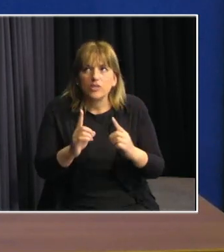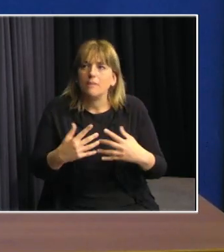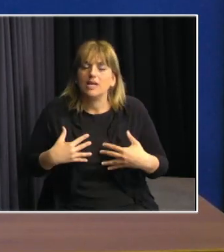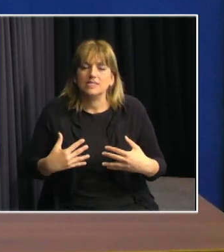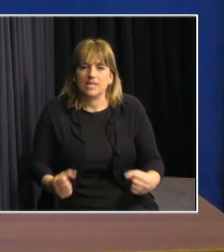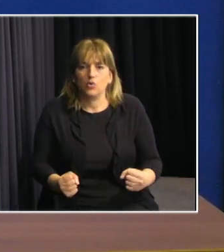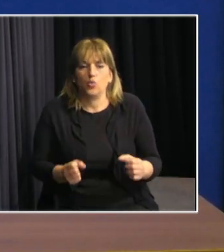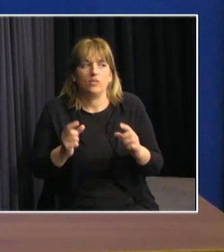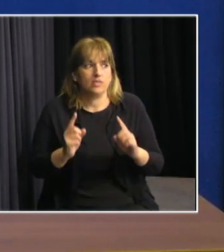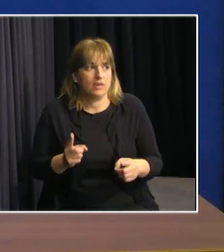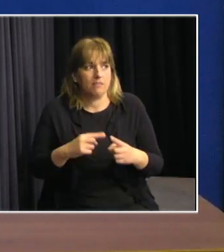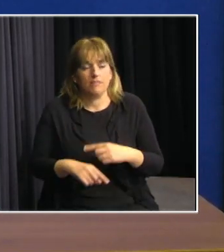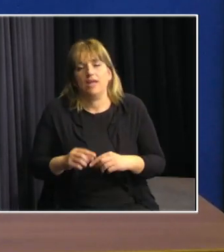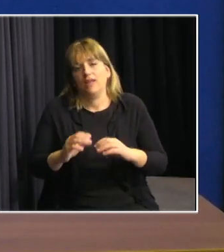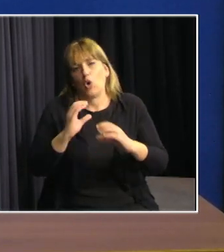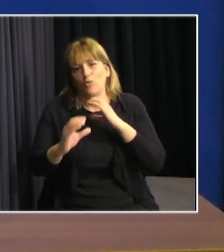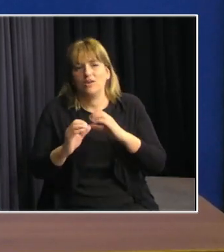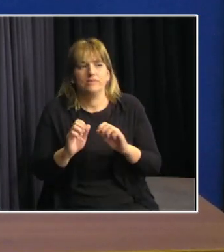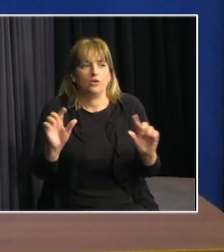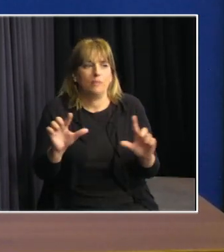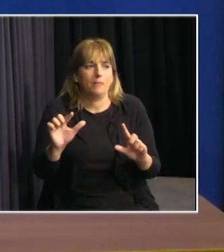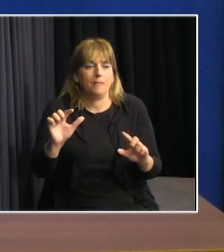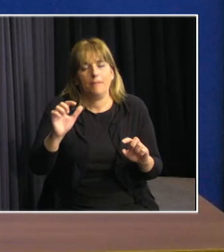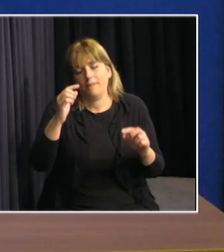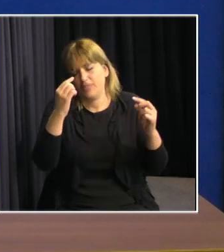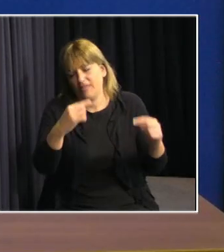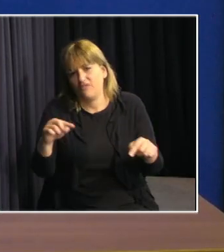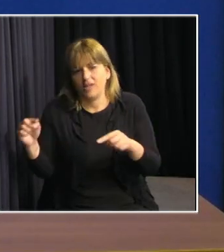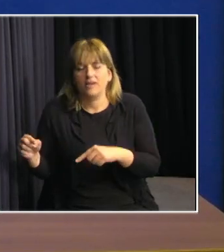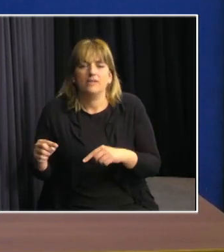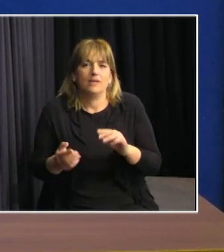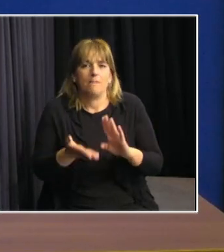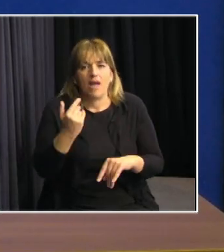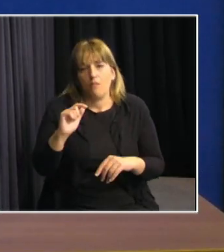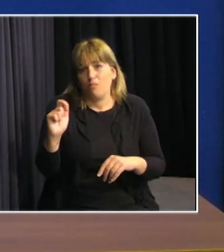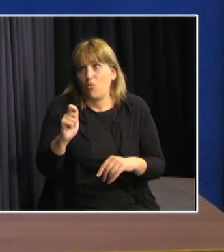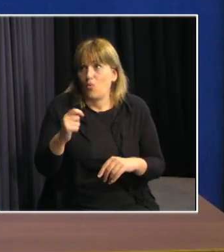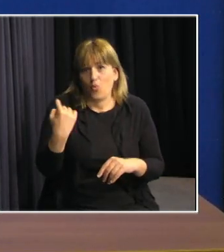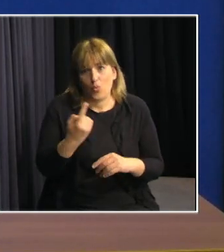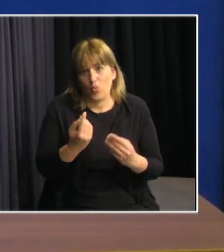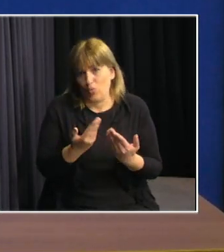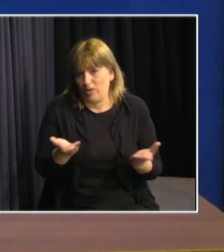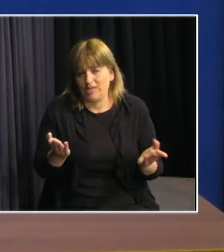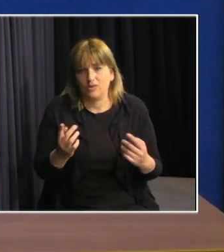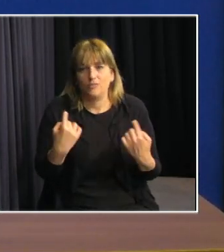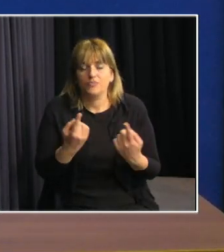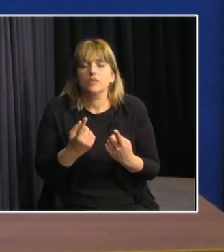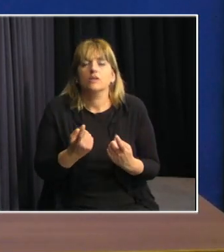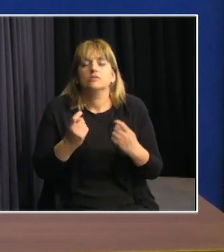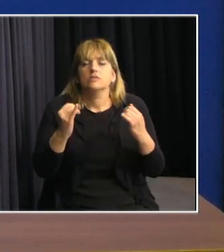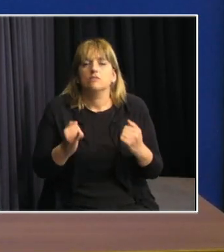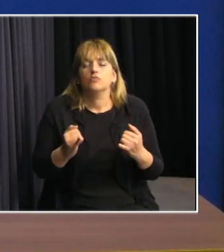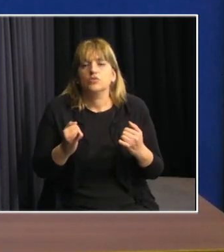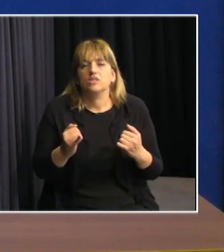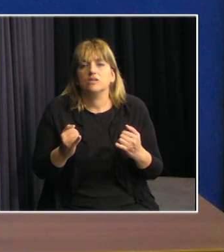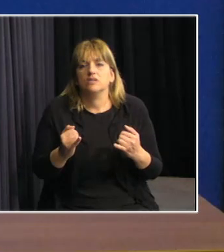salud y por supuesto a los medios de comunicación, particularmente a los medios públicos que tenemos que estar y